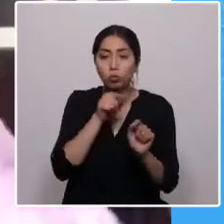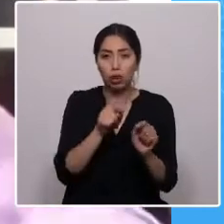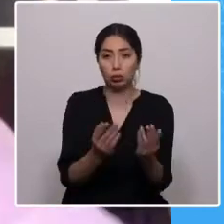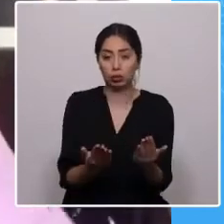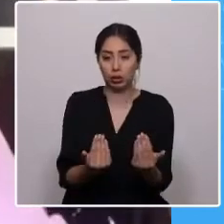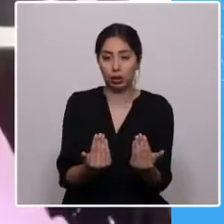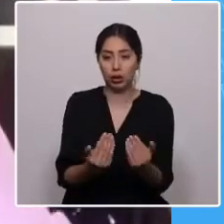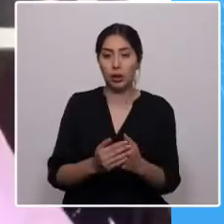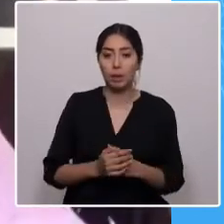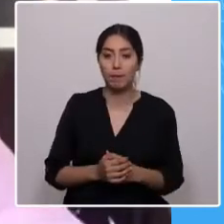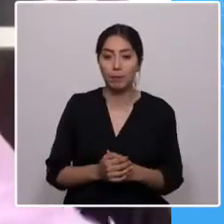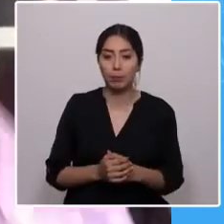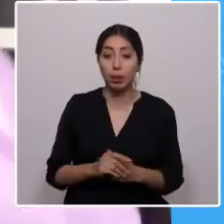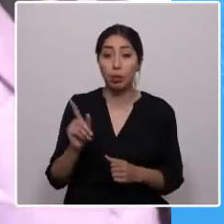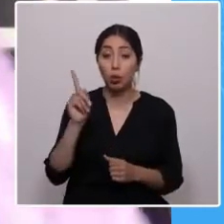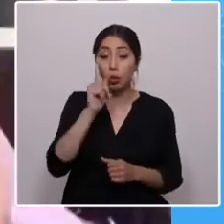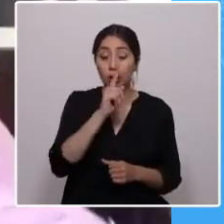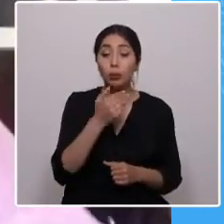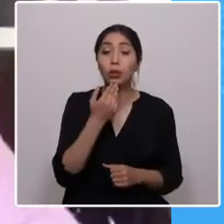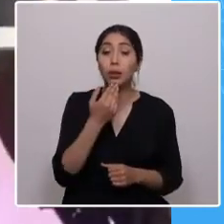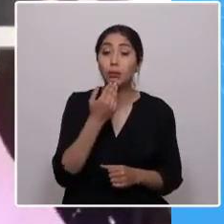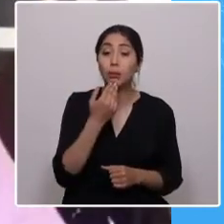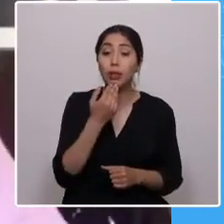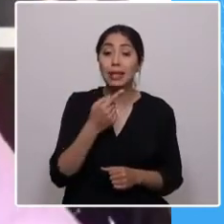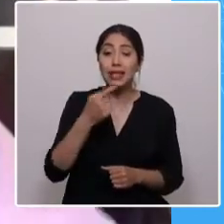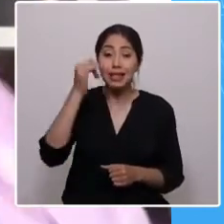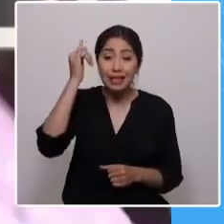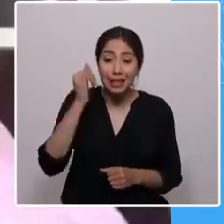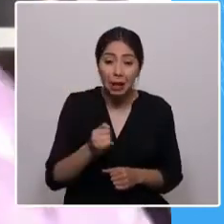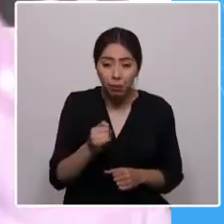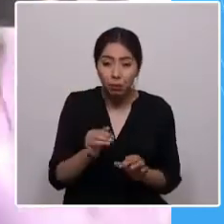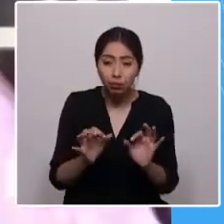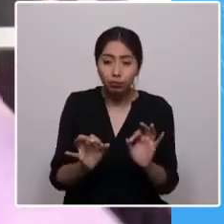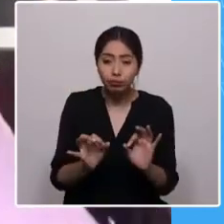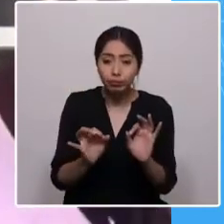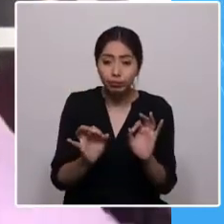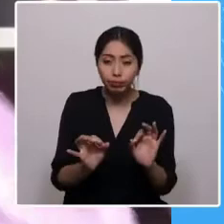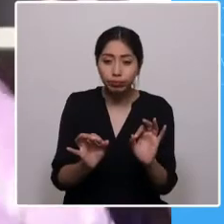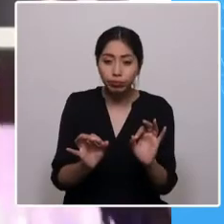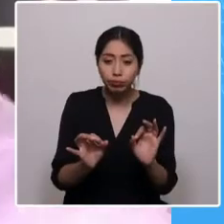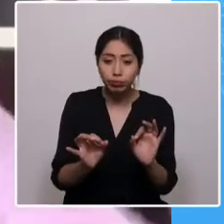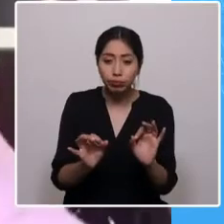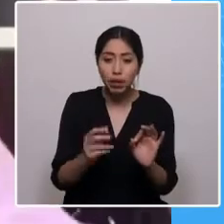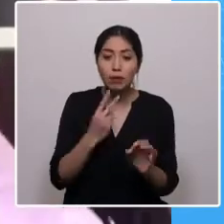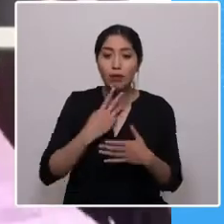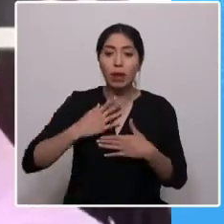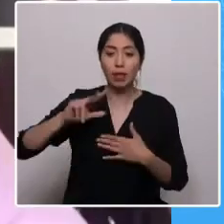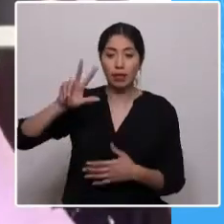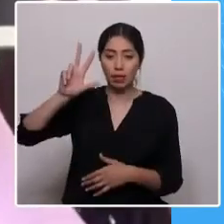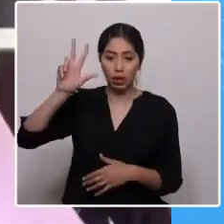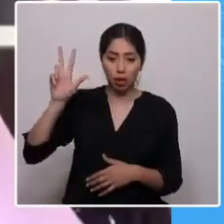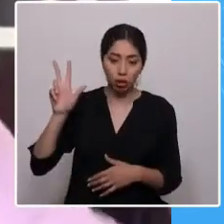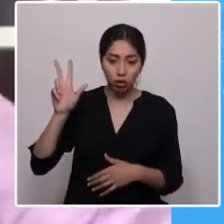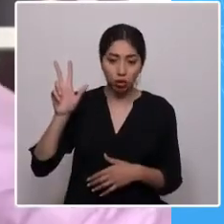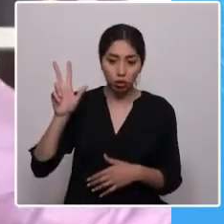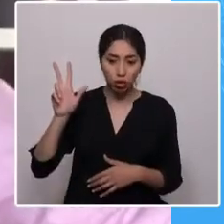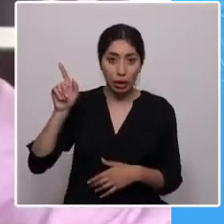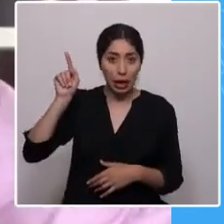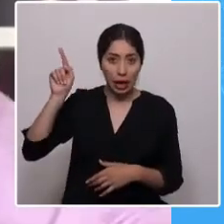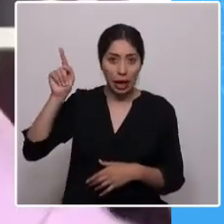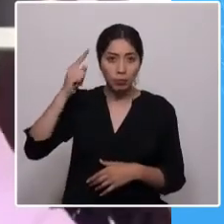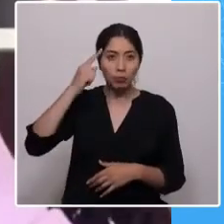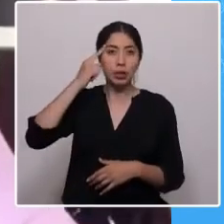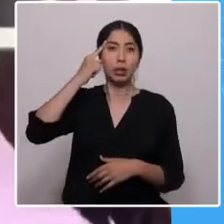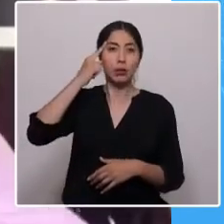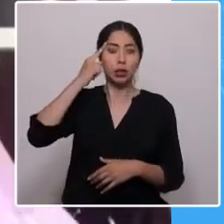último voy a compartir con usted una palabra siempre viva y eficaz, que viene de Dios y que disierne los pensamientos e intenciones del